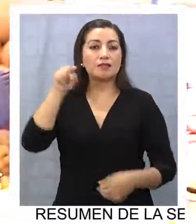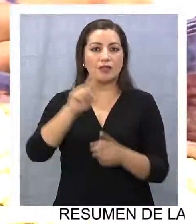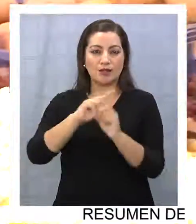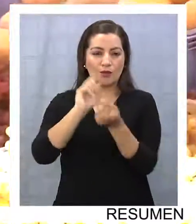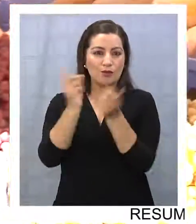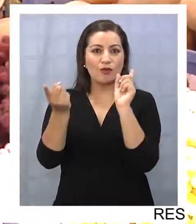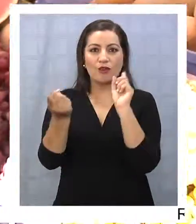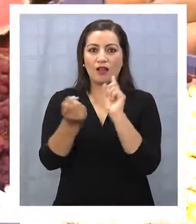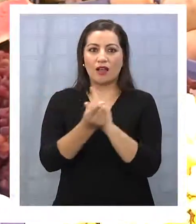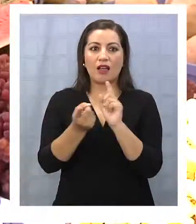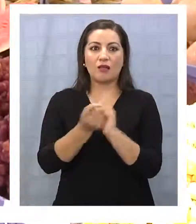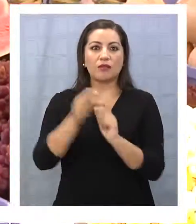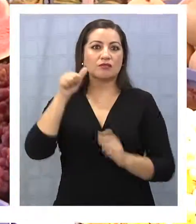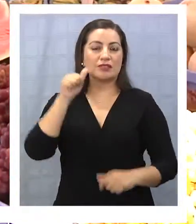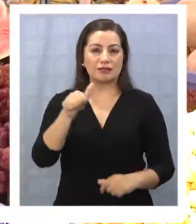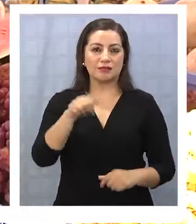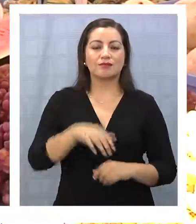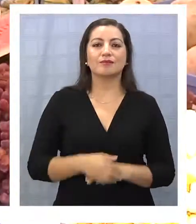global y no aislado.